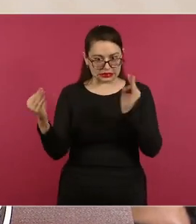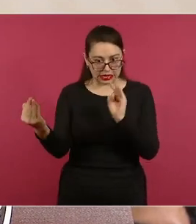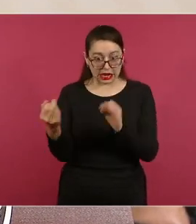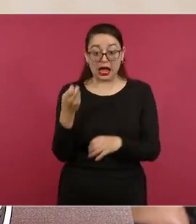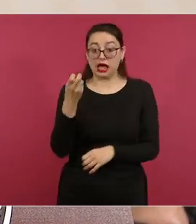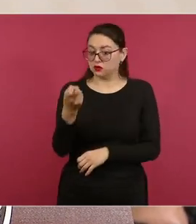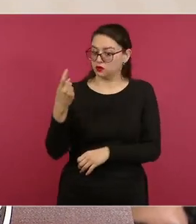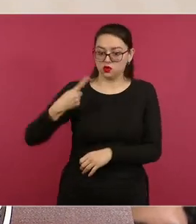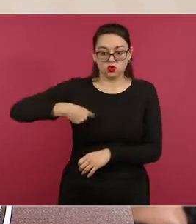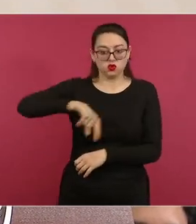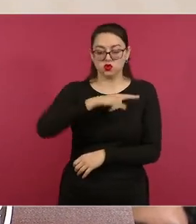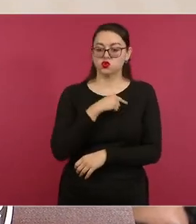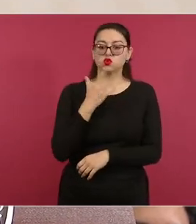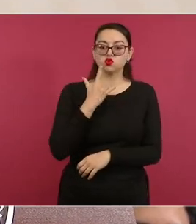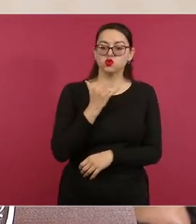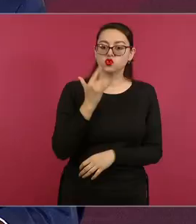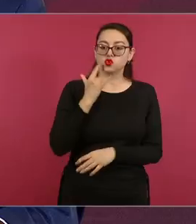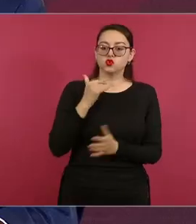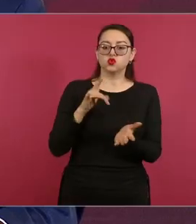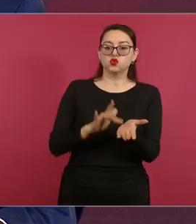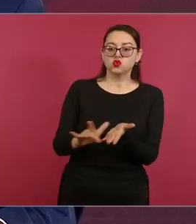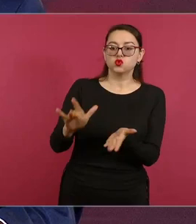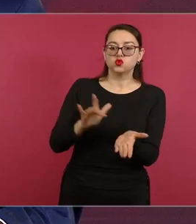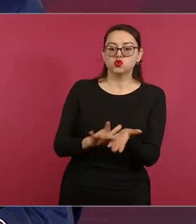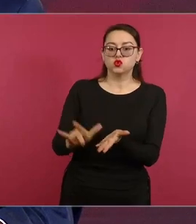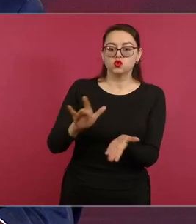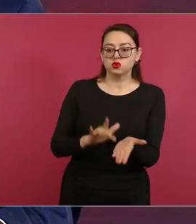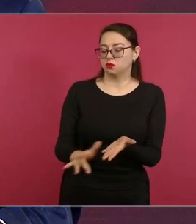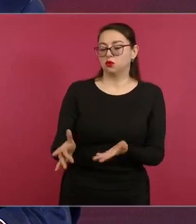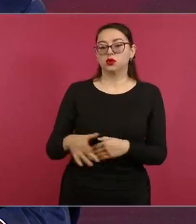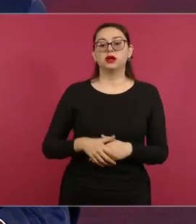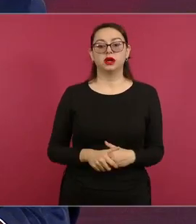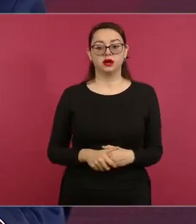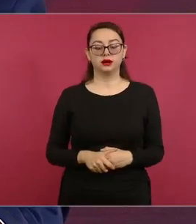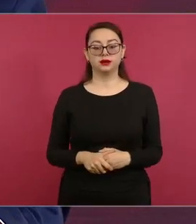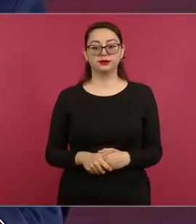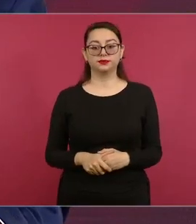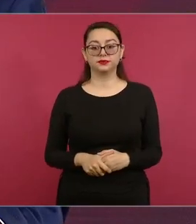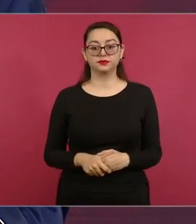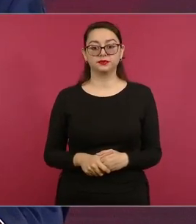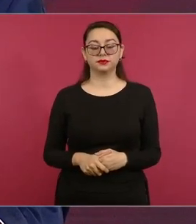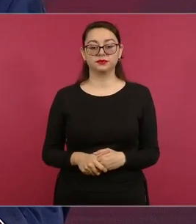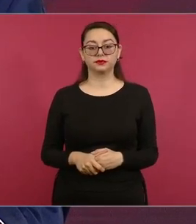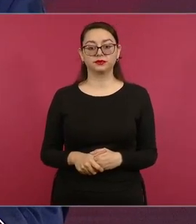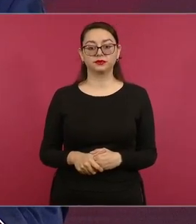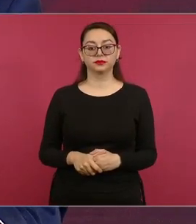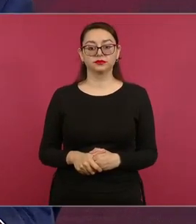En el caso de una posible